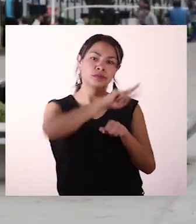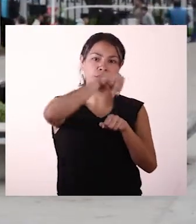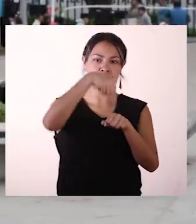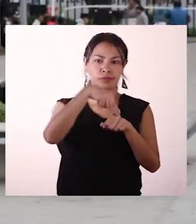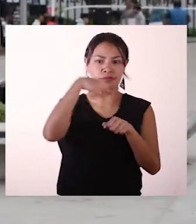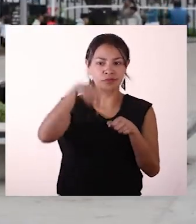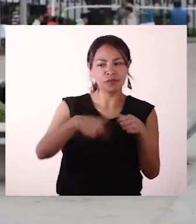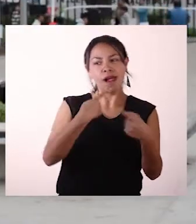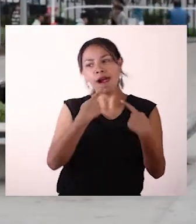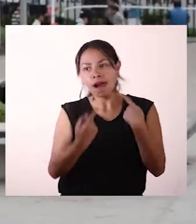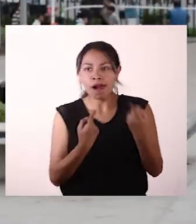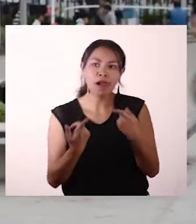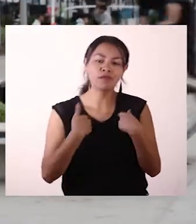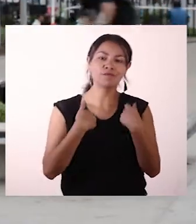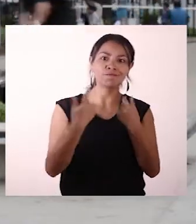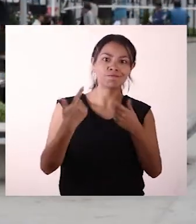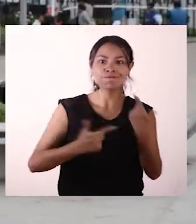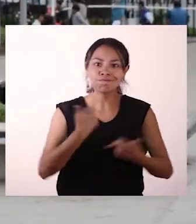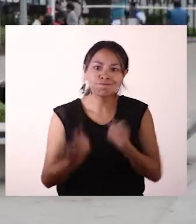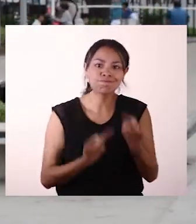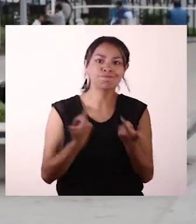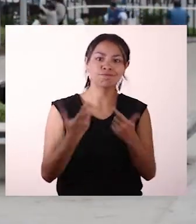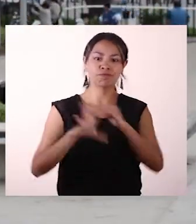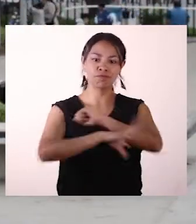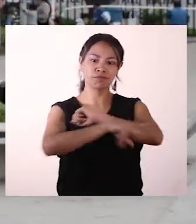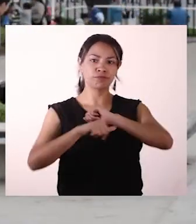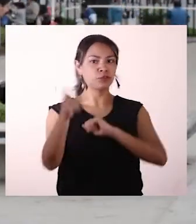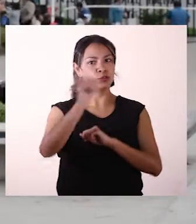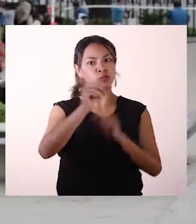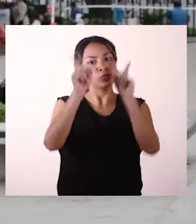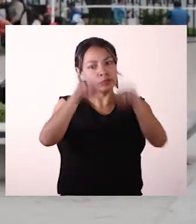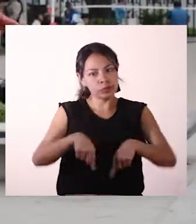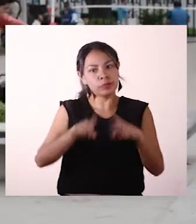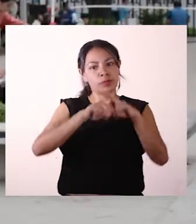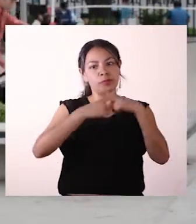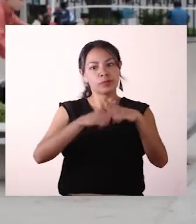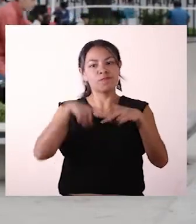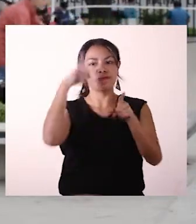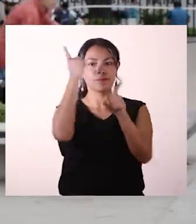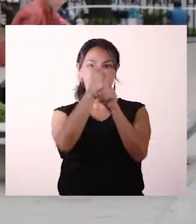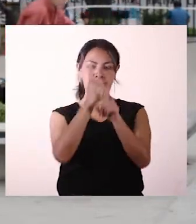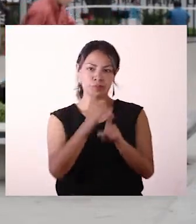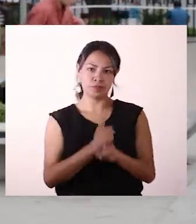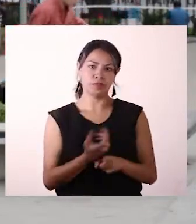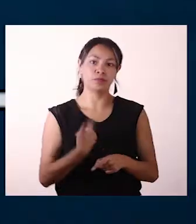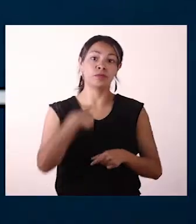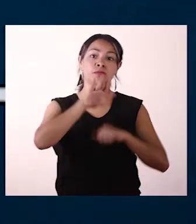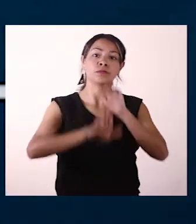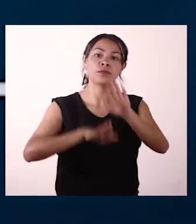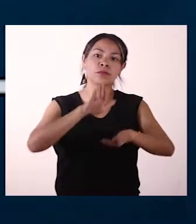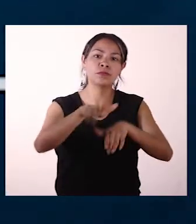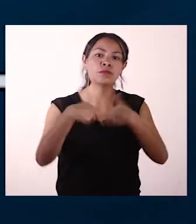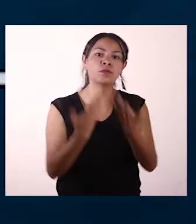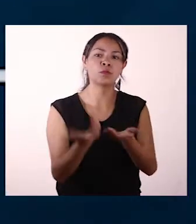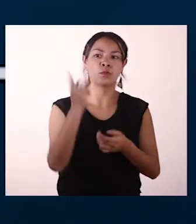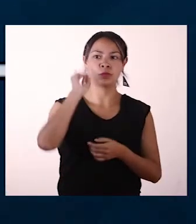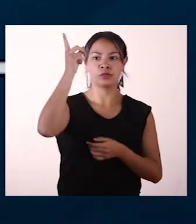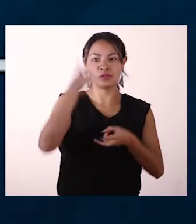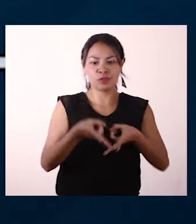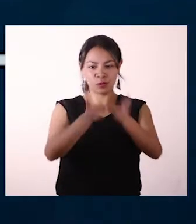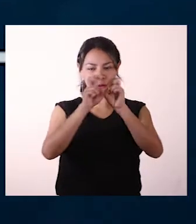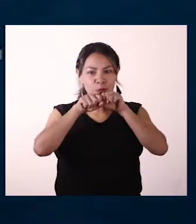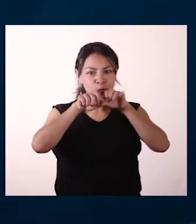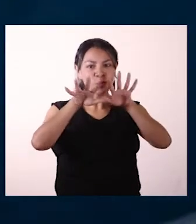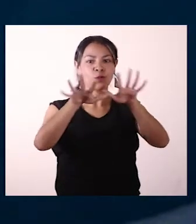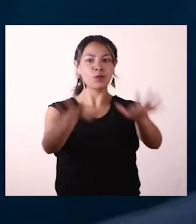que en Nariño no solo hablamos, decimos, que luchamos contra la corrupción, sino que tenemos las herramientas para hacerlo efectivamente. Paso a paso la política de